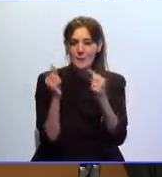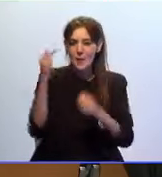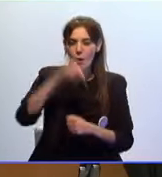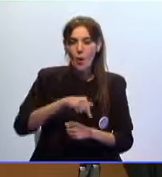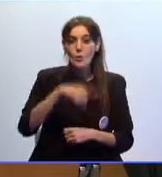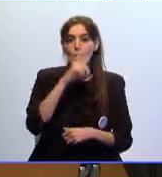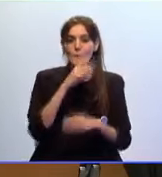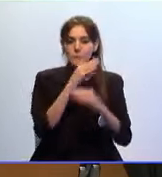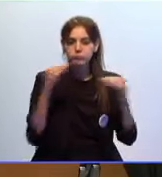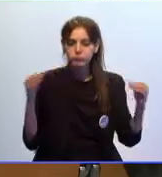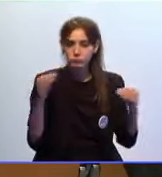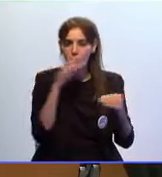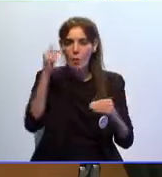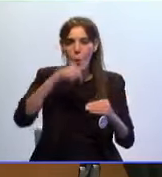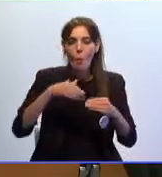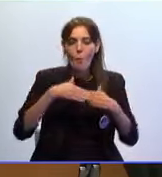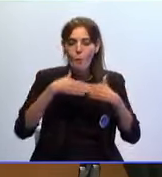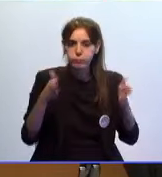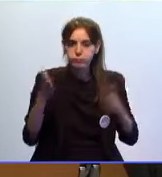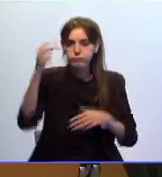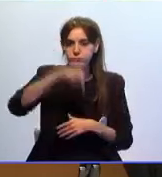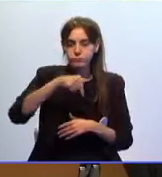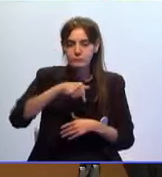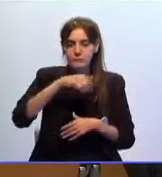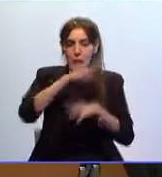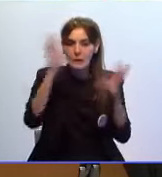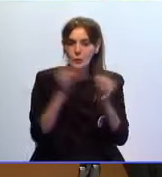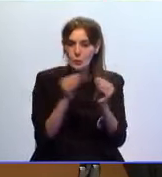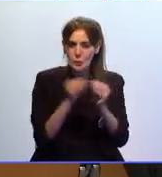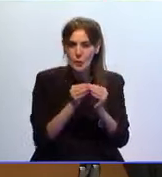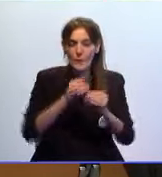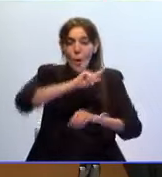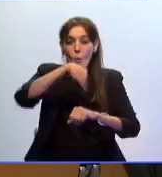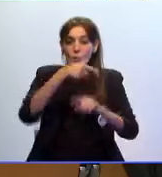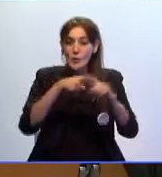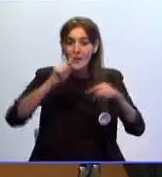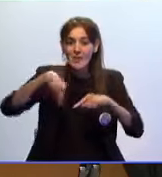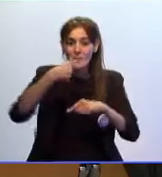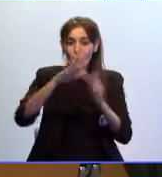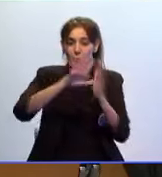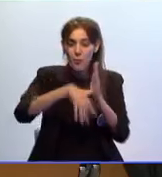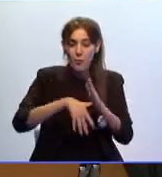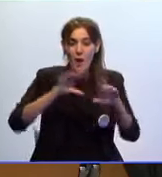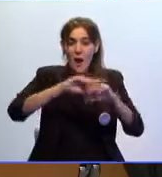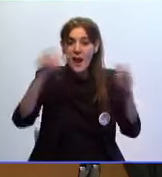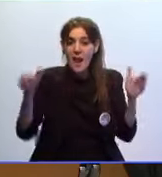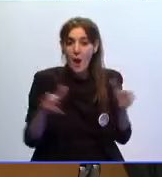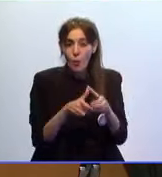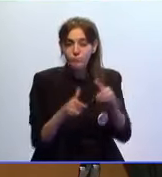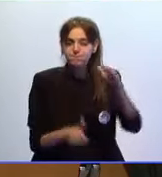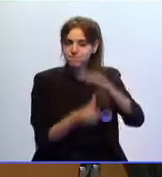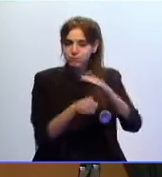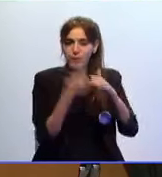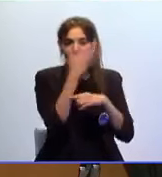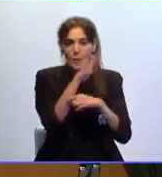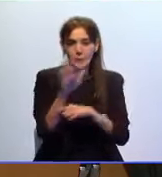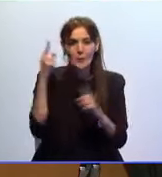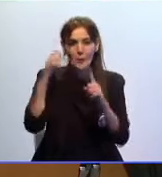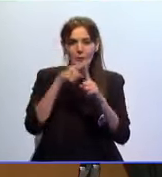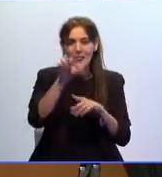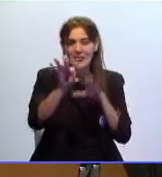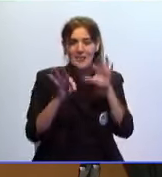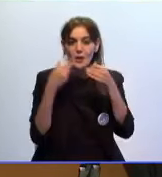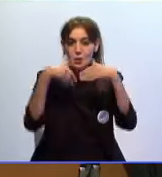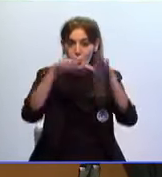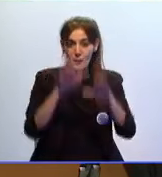un minuto de silencio al comienzo de la sesión resolutiva de esta mañana. Una hora y media más tarde se reunía la Junta de Portavoces para decidir la